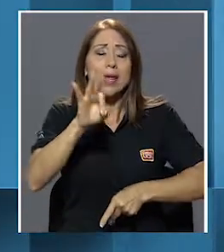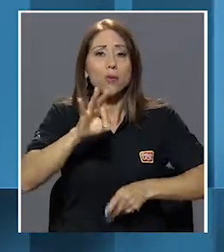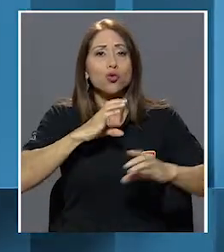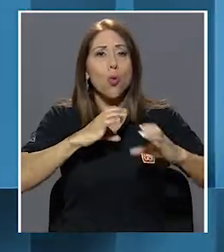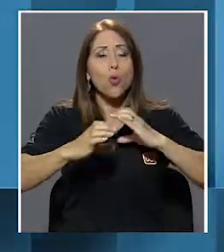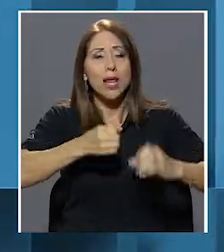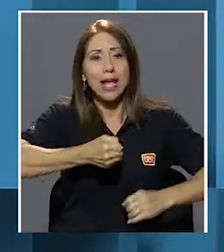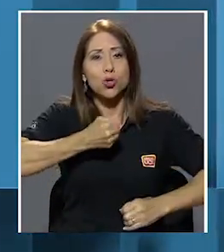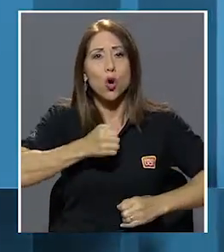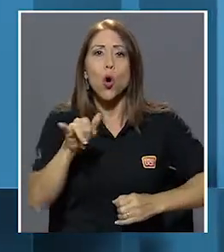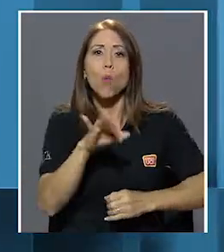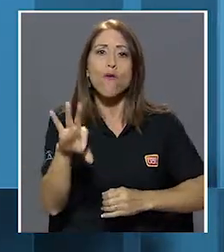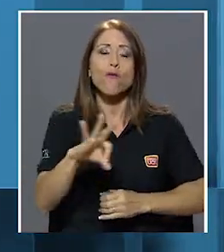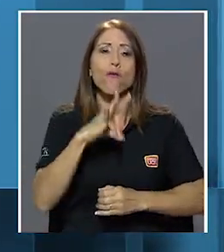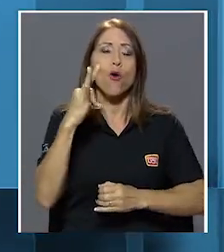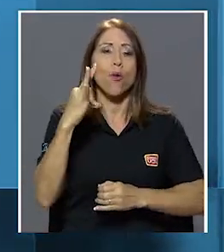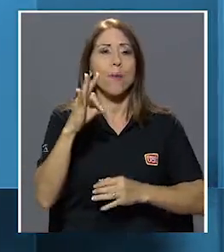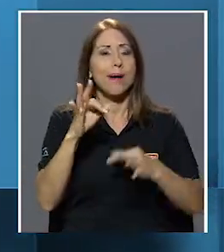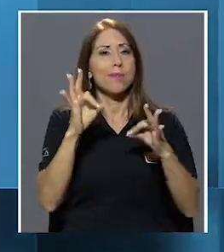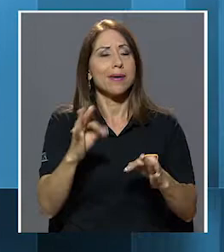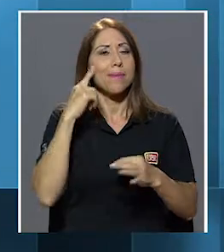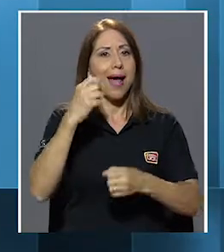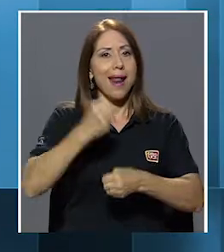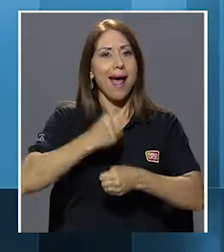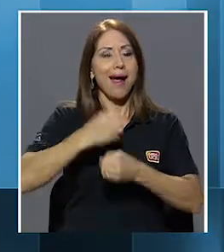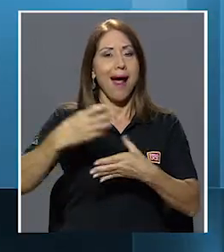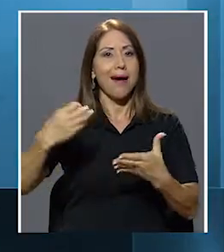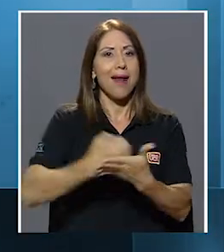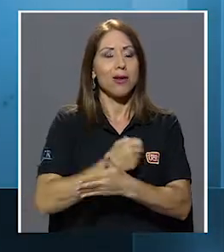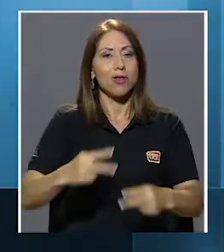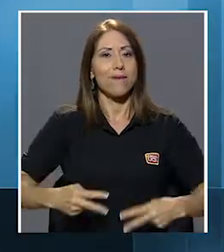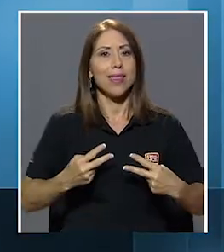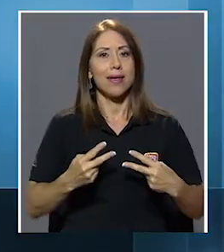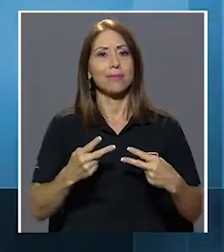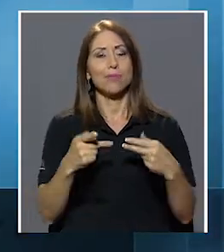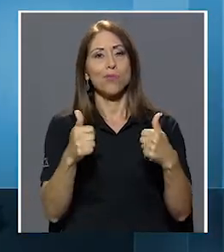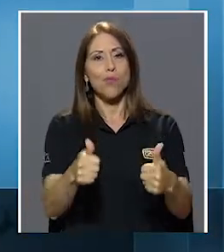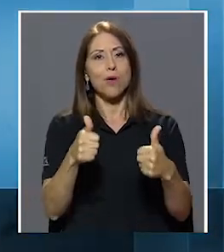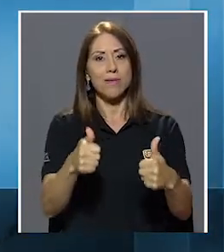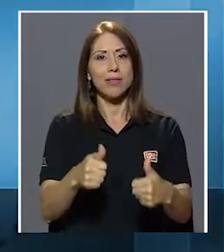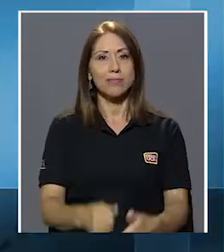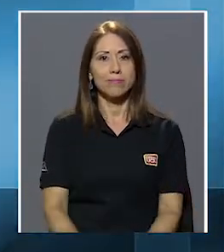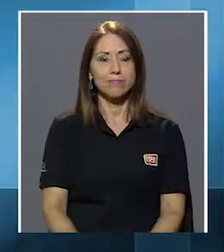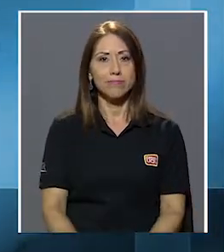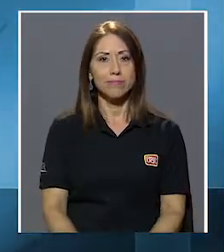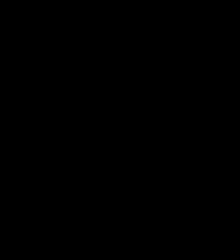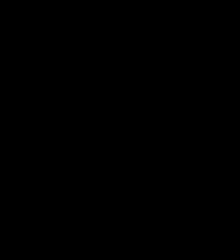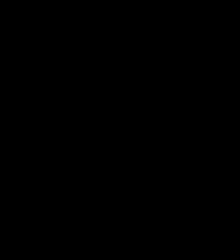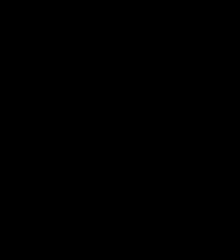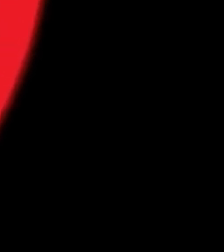como una forma noble de ganarnos la vida. Pura vida.